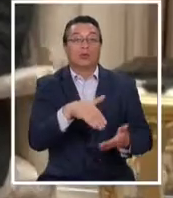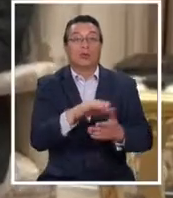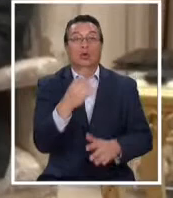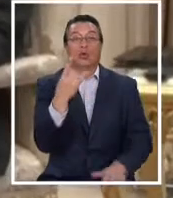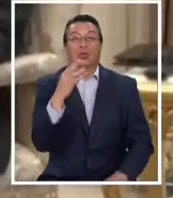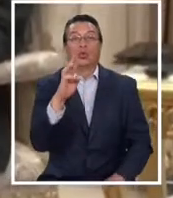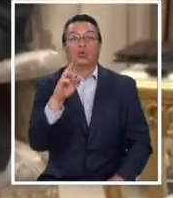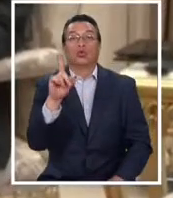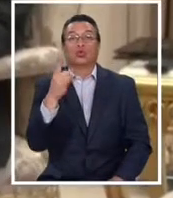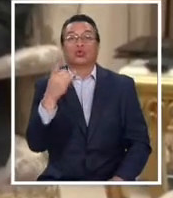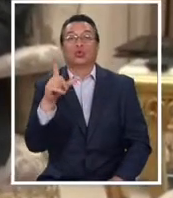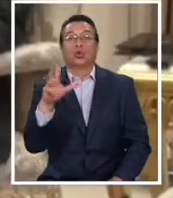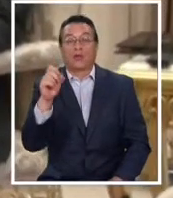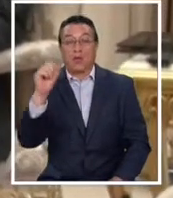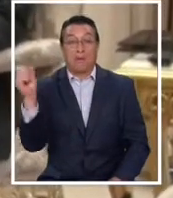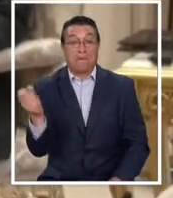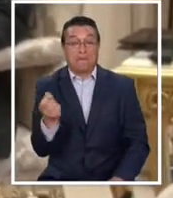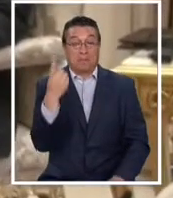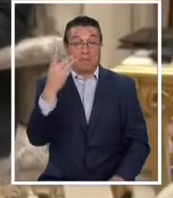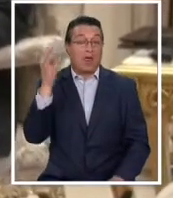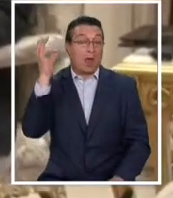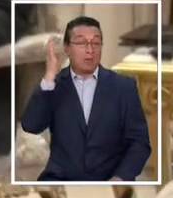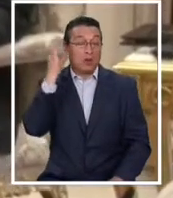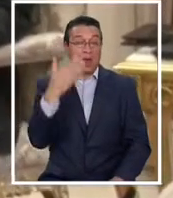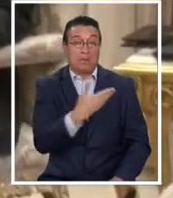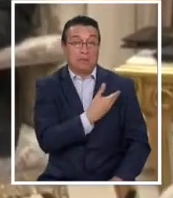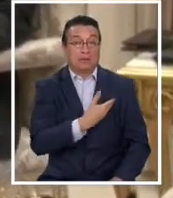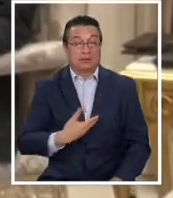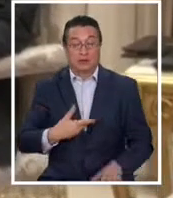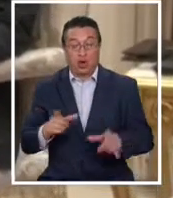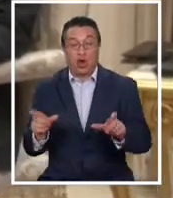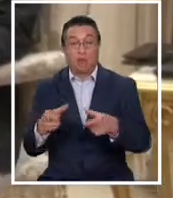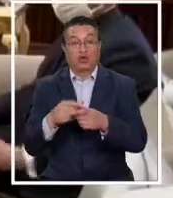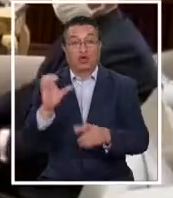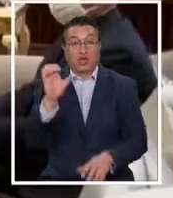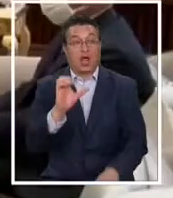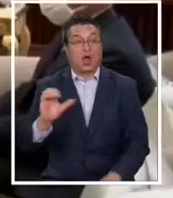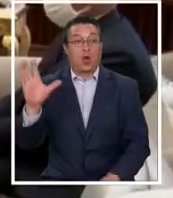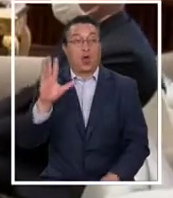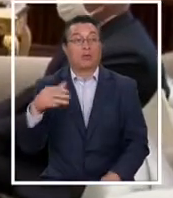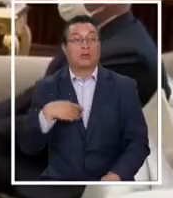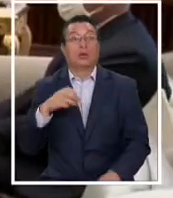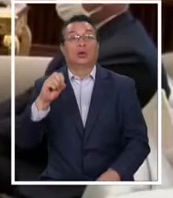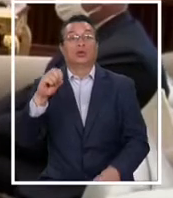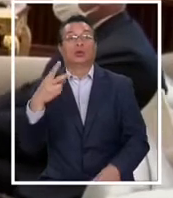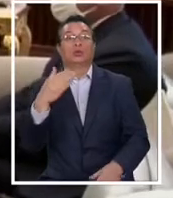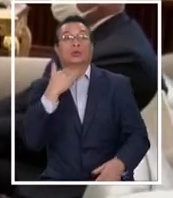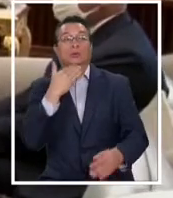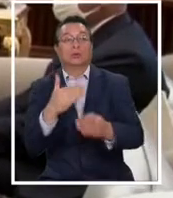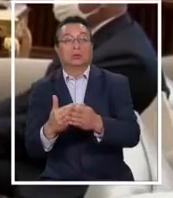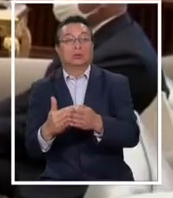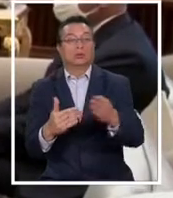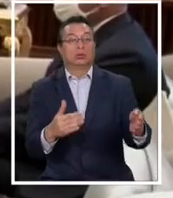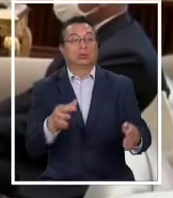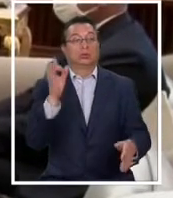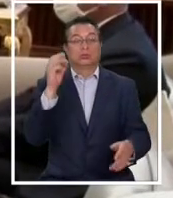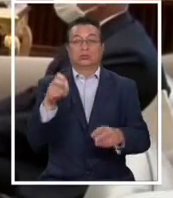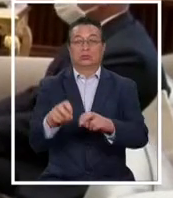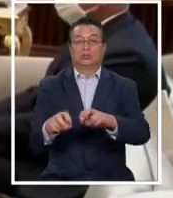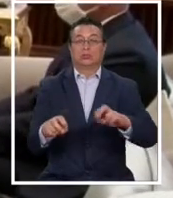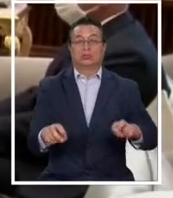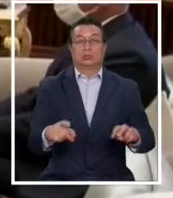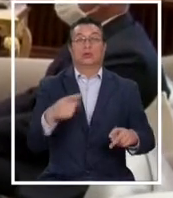Ursula von der Leyen, que es la primera mujer presidenta de la Comisión Europea a un segundo plano en ese sofá.